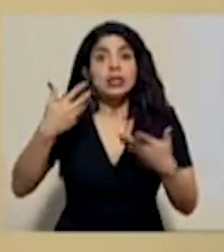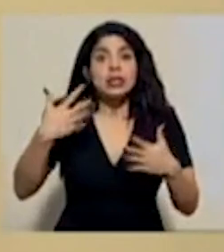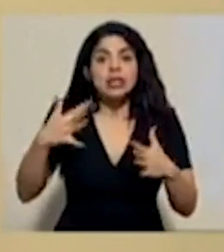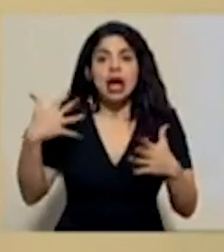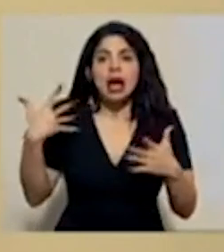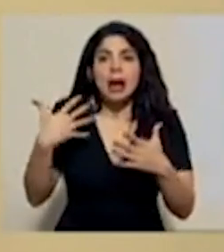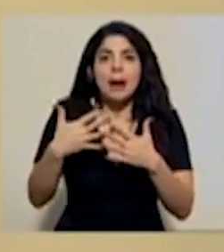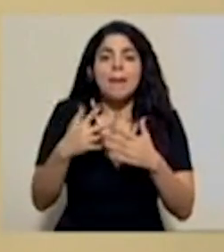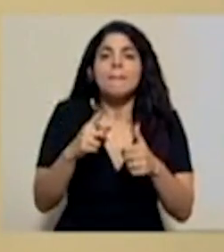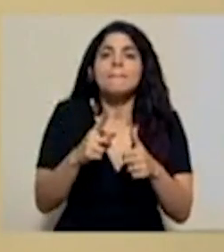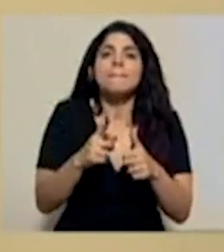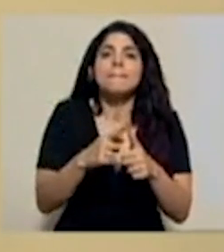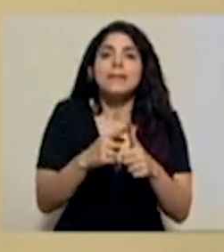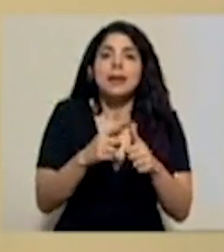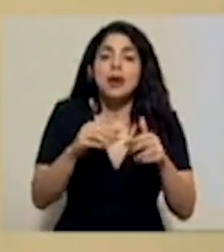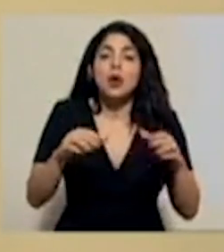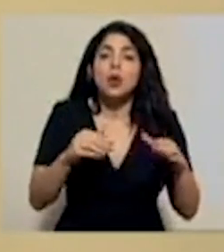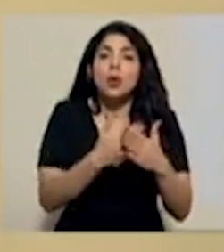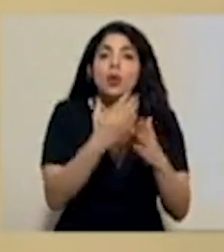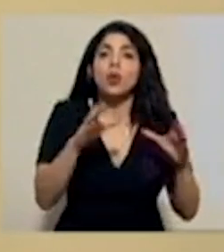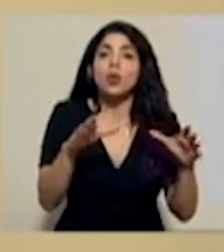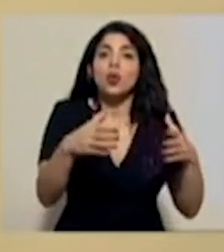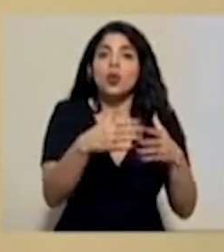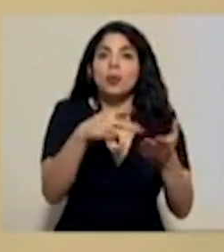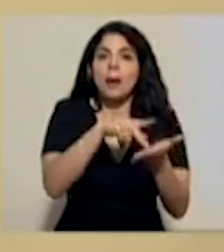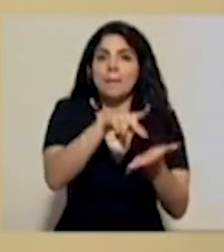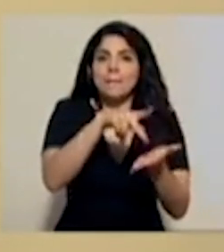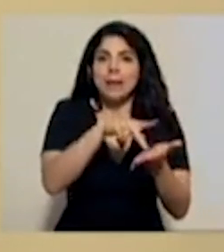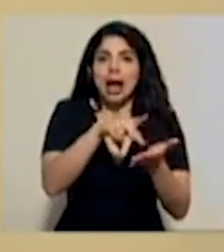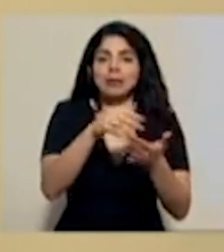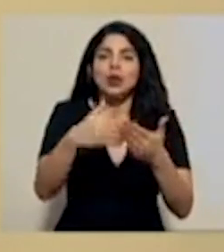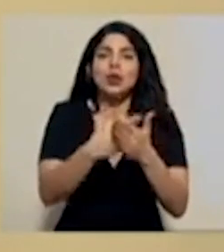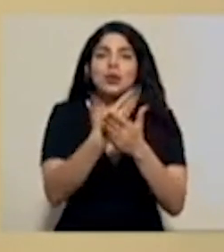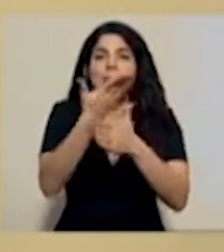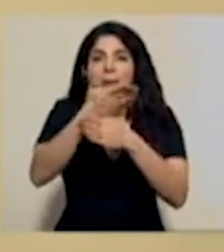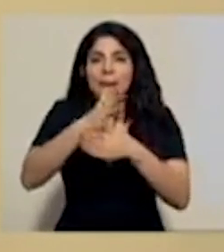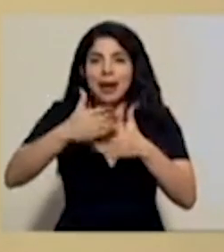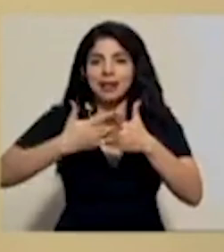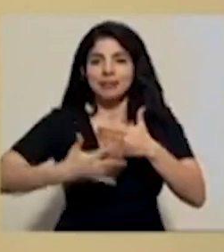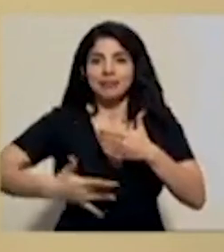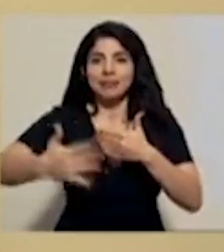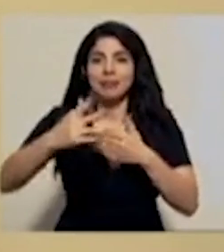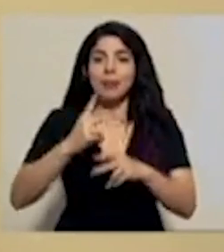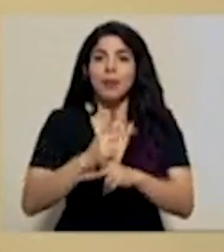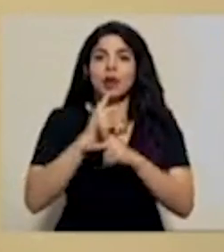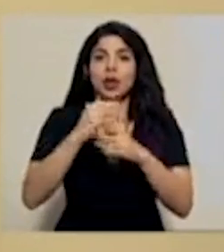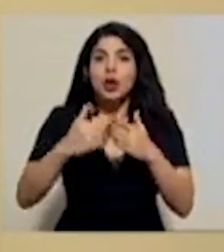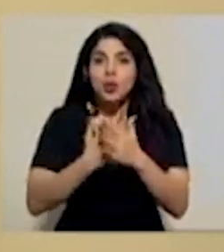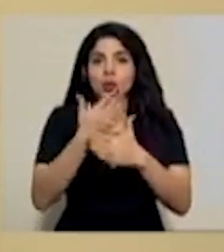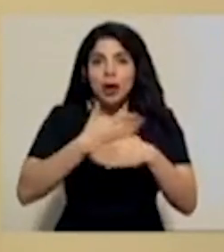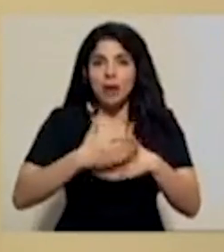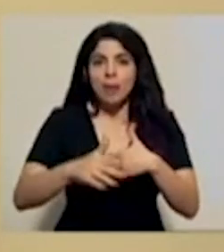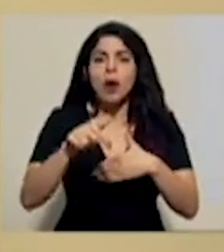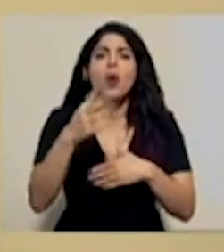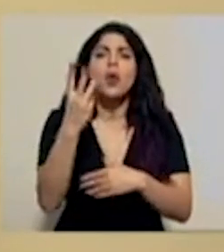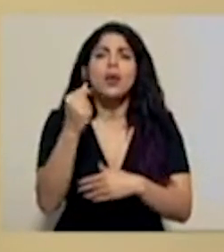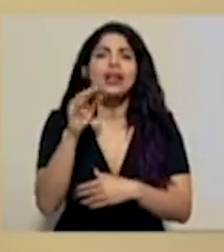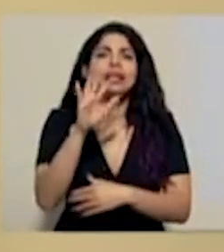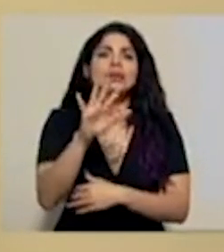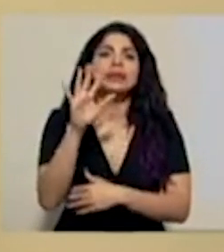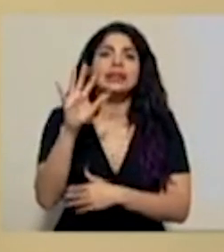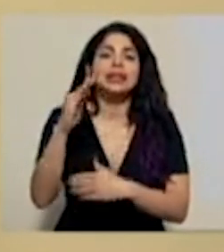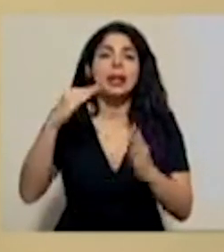un primer grupo de pagos correspondiente a esta nueva etapa de Proteger, donde ya se contabilizan 55